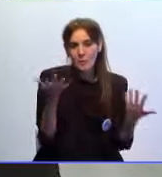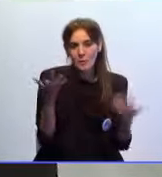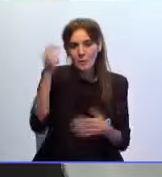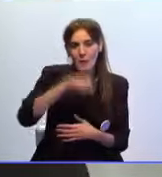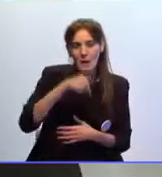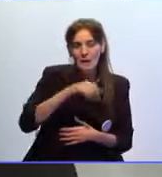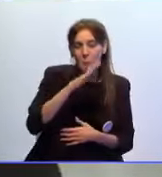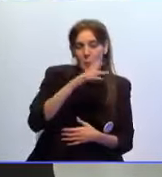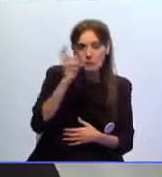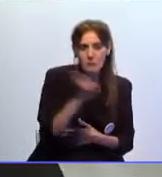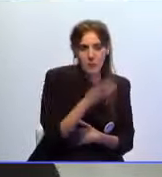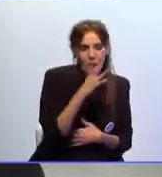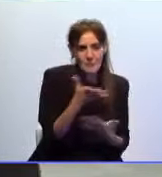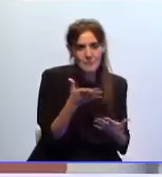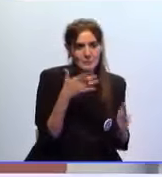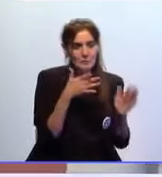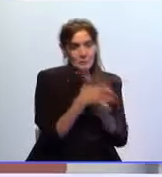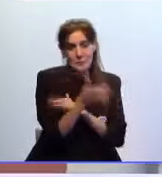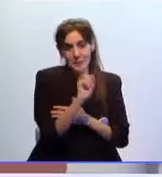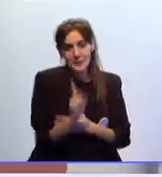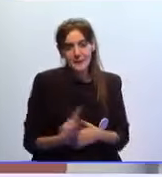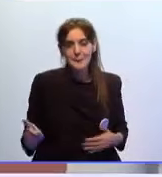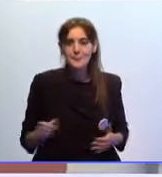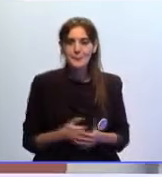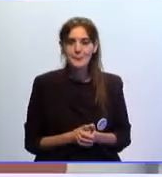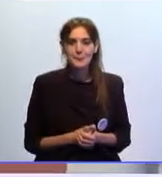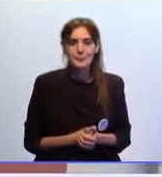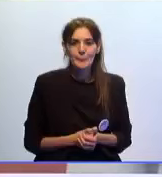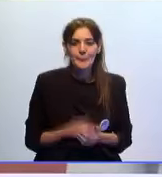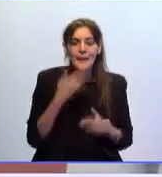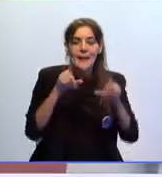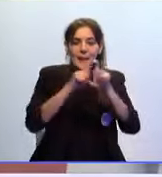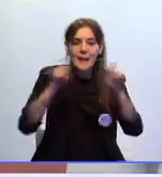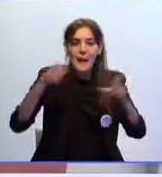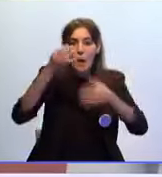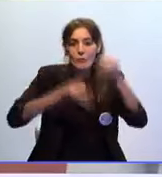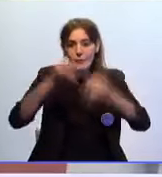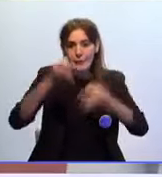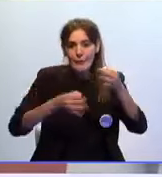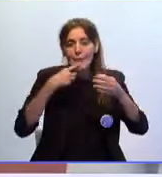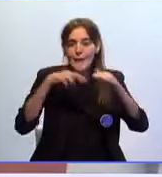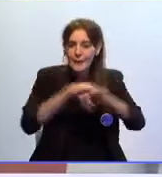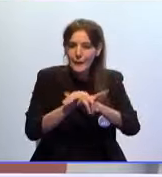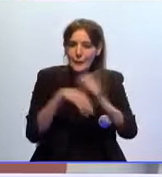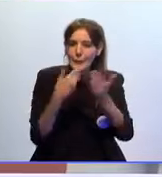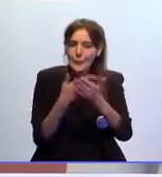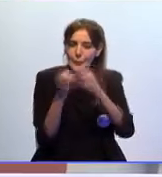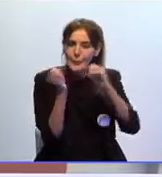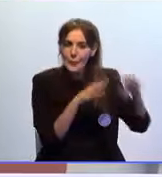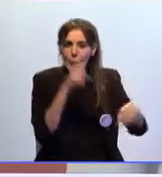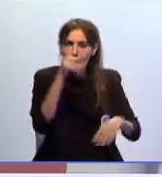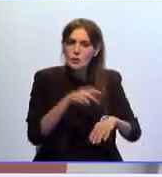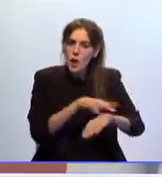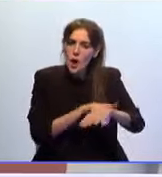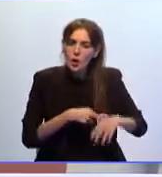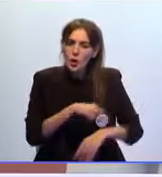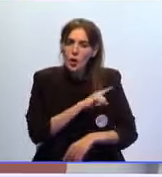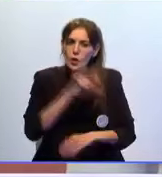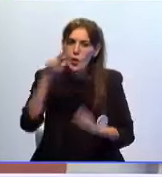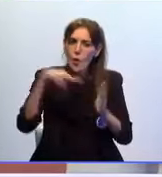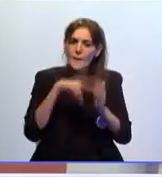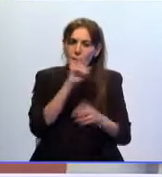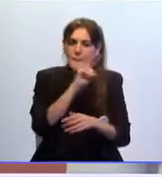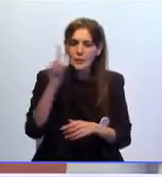razones en las que no voy a entrar Y la Audiencia Nacional ha desestimado el recurso interpuesto por un coronel que en 2021